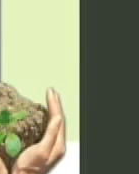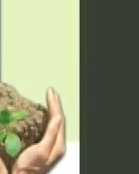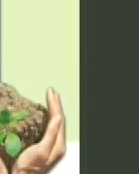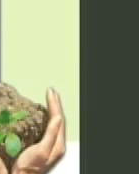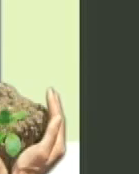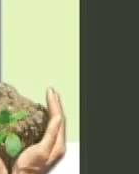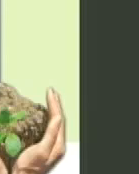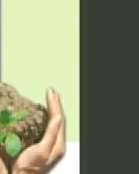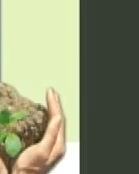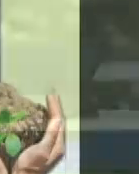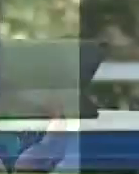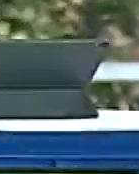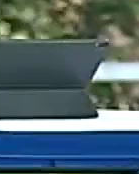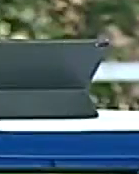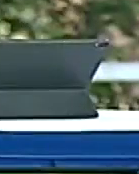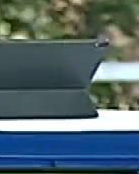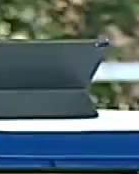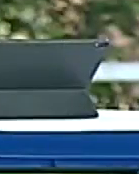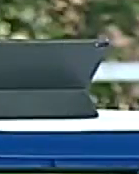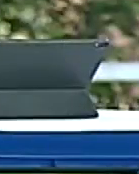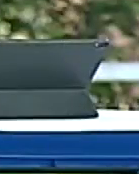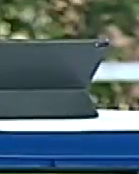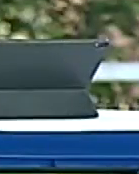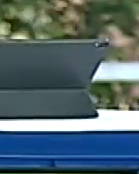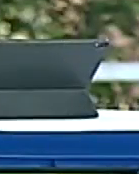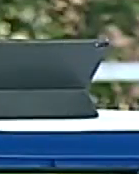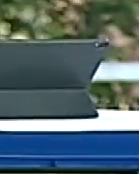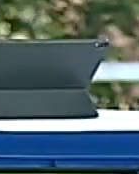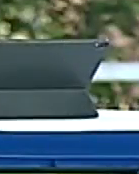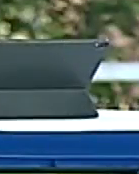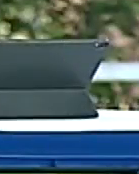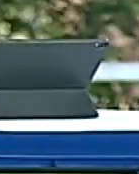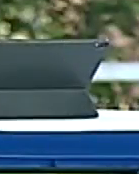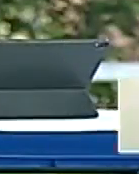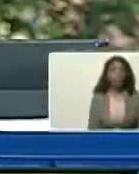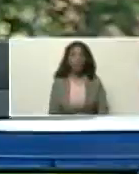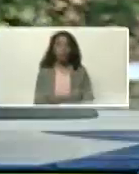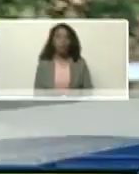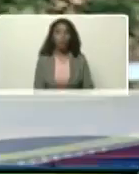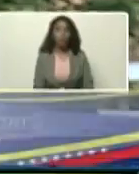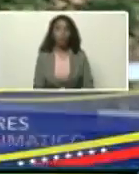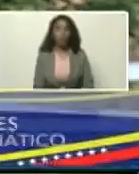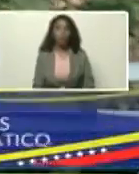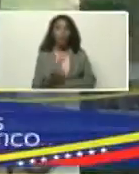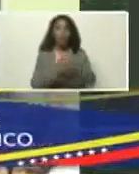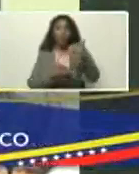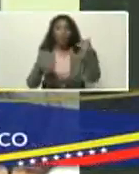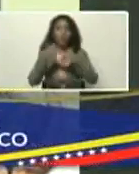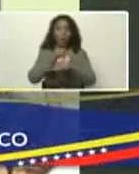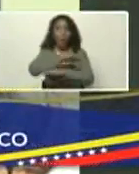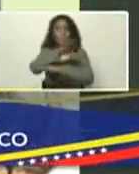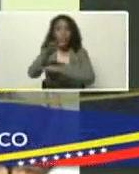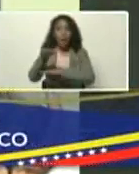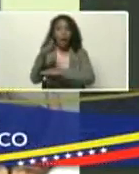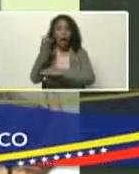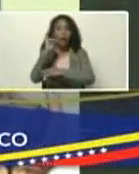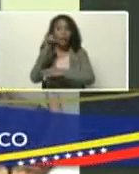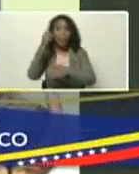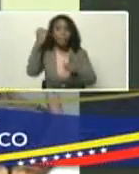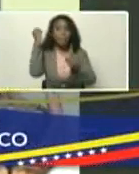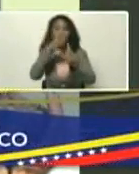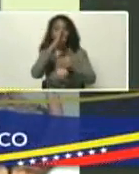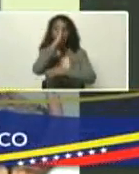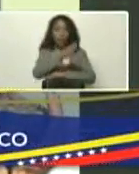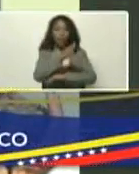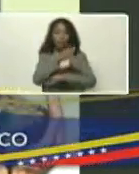oído, oído, el incremento, del nivel, y de la temperatura, de la superficie, del mar, tendrá un impacto, directo, en